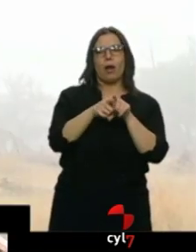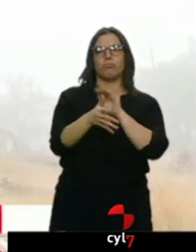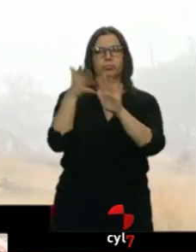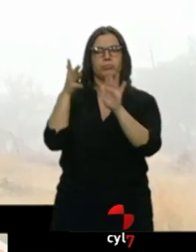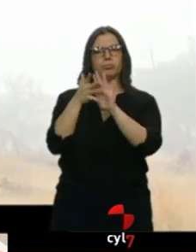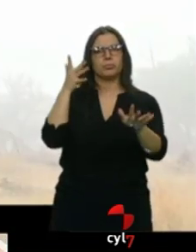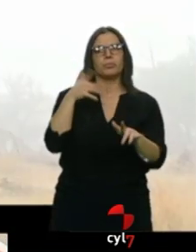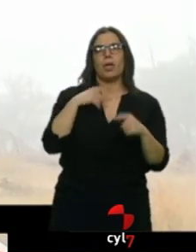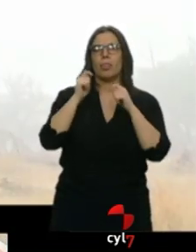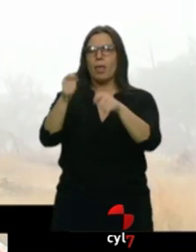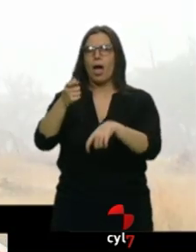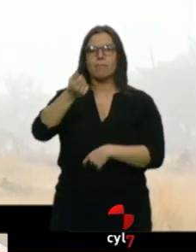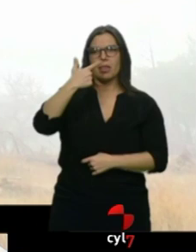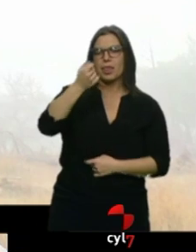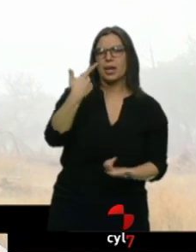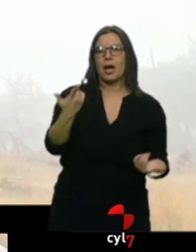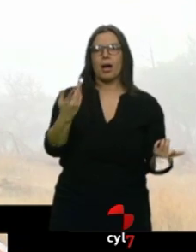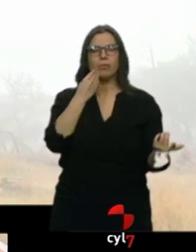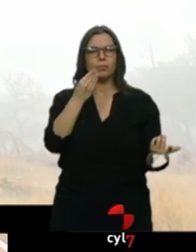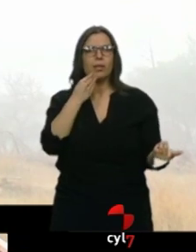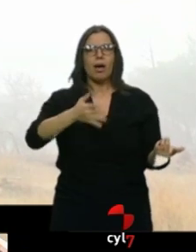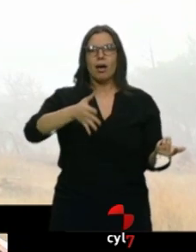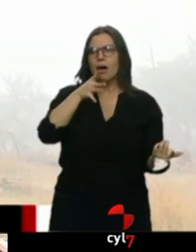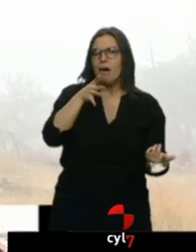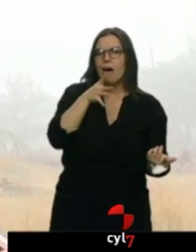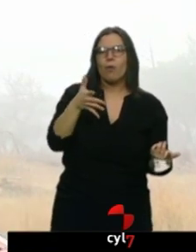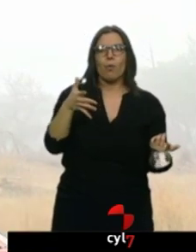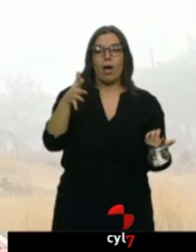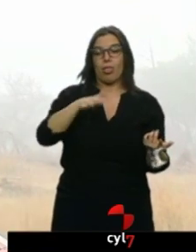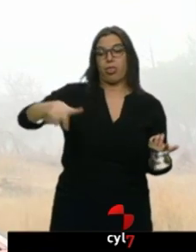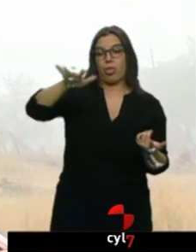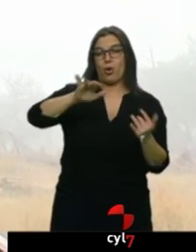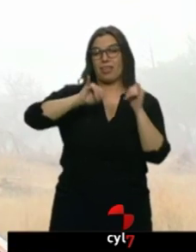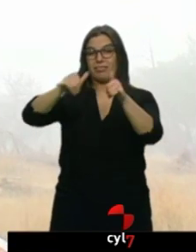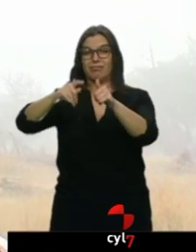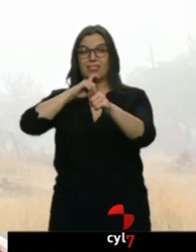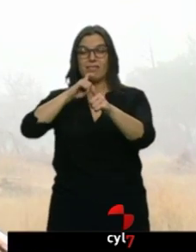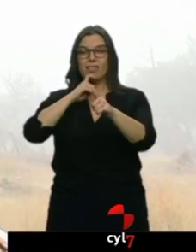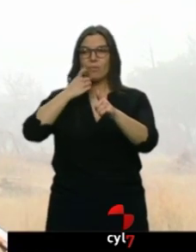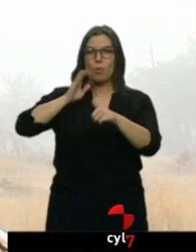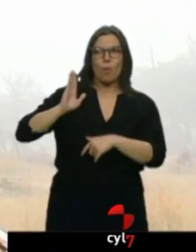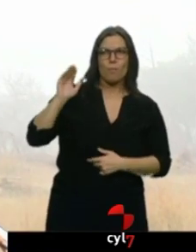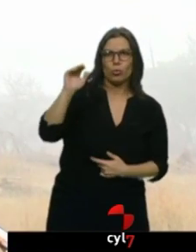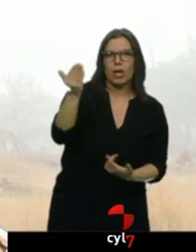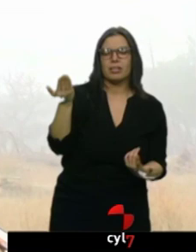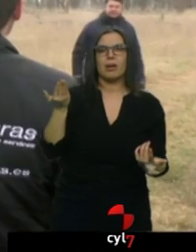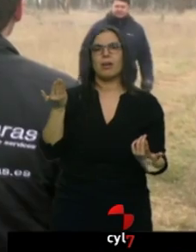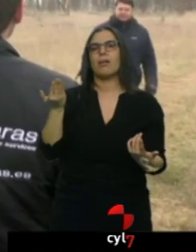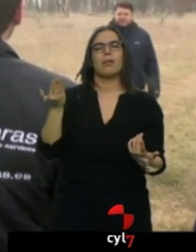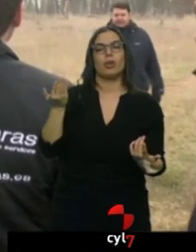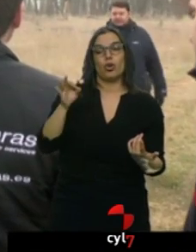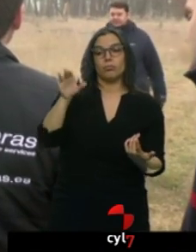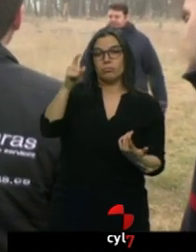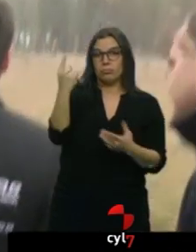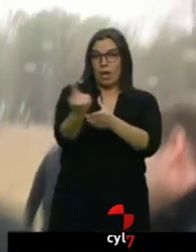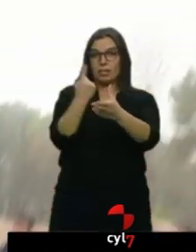transportarle a una víctima agua, comida, a una zona de difícil acceso, o en una montaña, en un sitio donde esta persona está aislada. Con